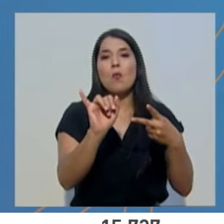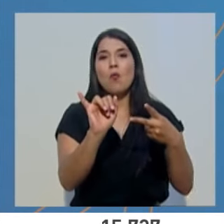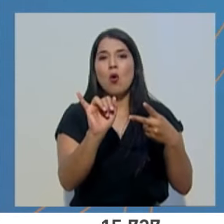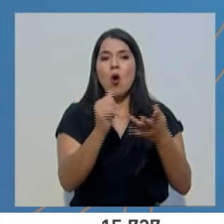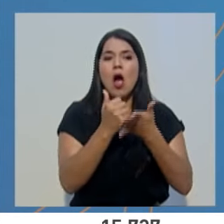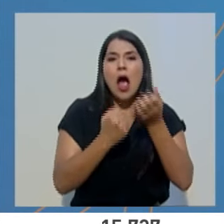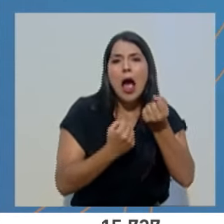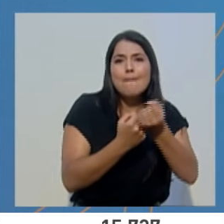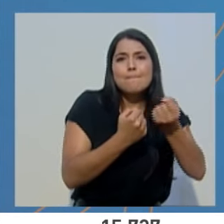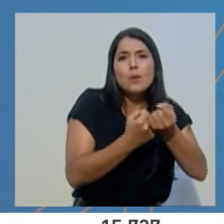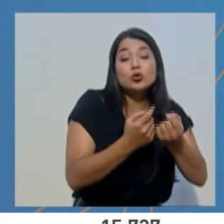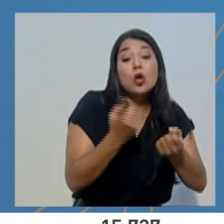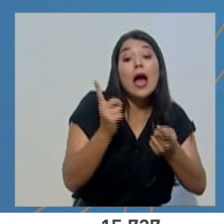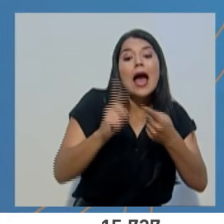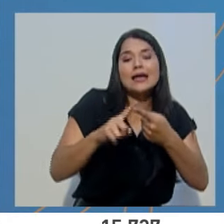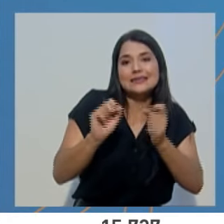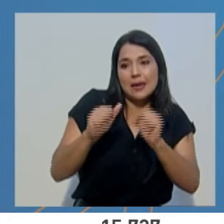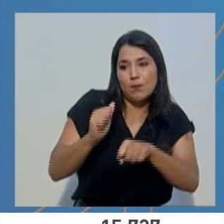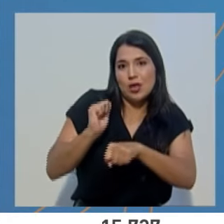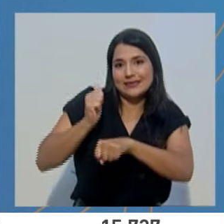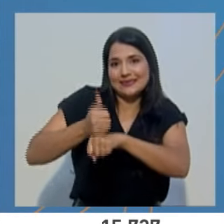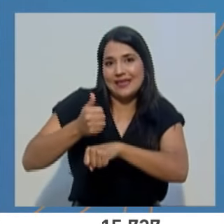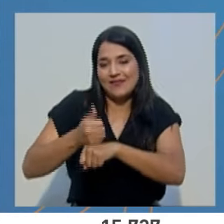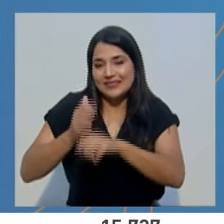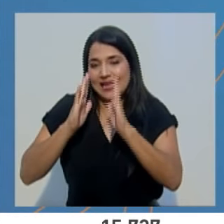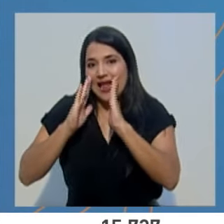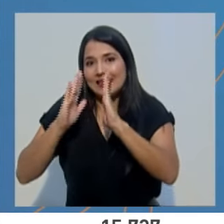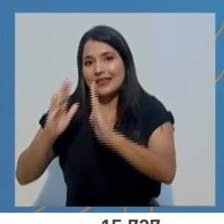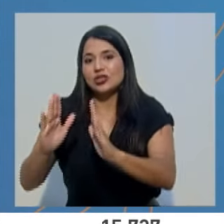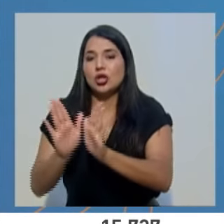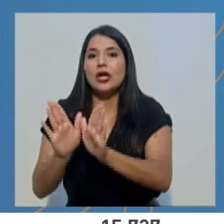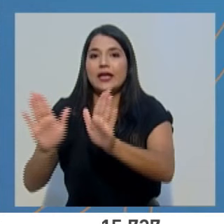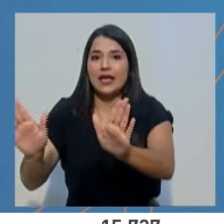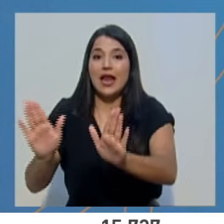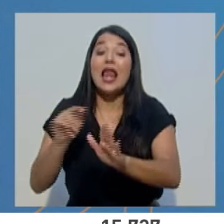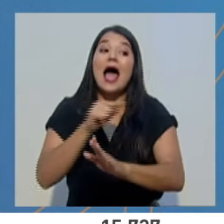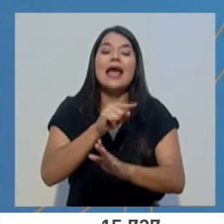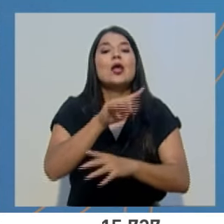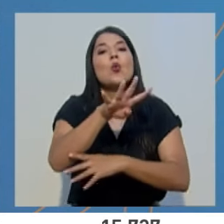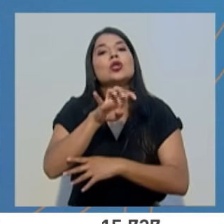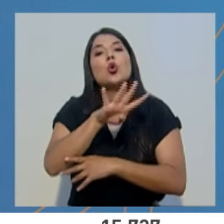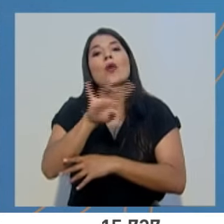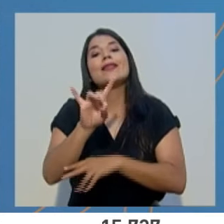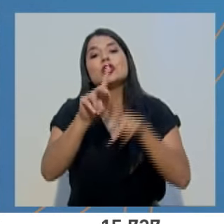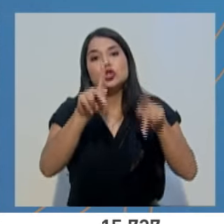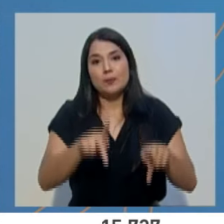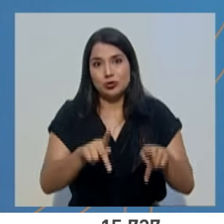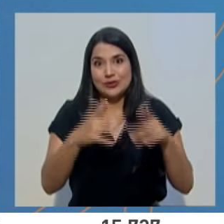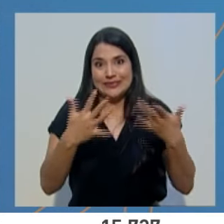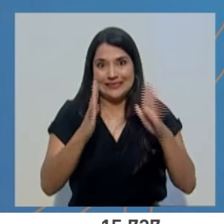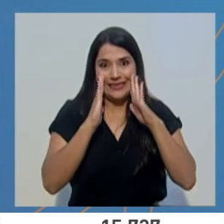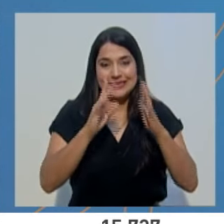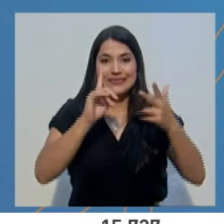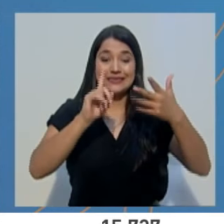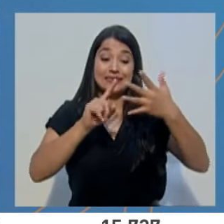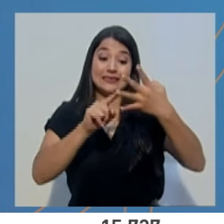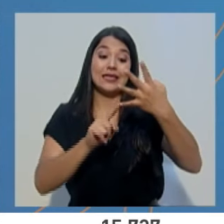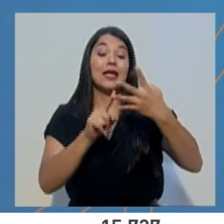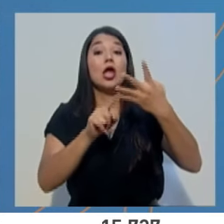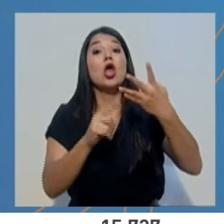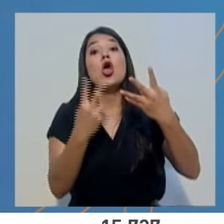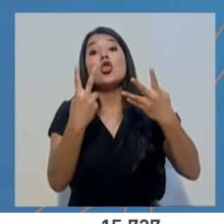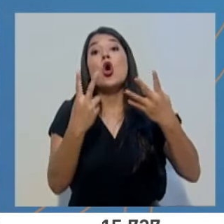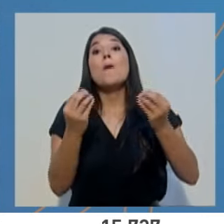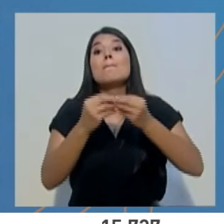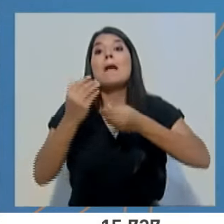reubicaba la consulta externa, donde se atendieron 148 pacientes. Y dos despliegues que están en proceso, en